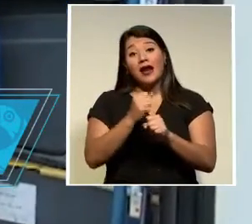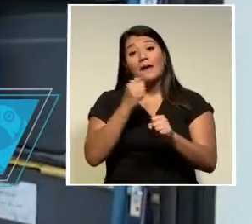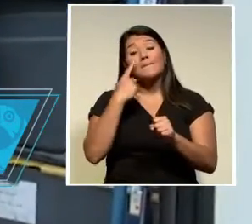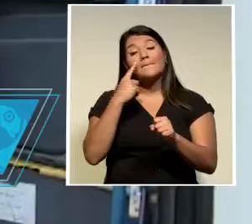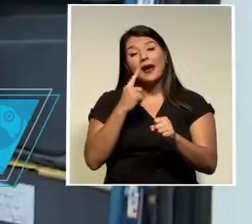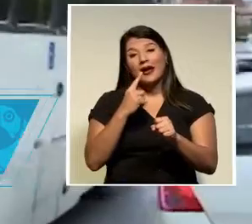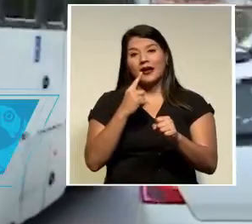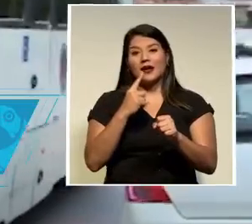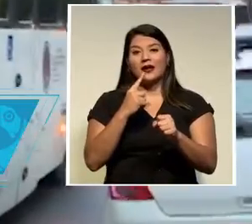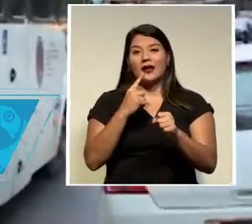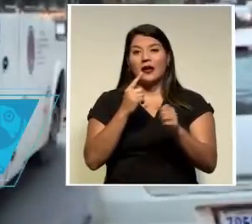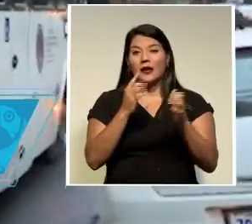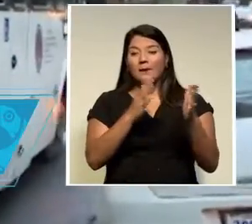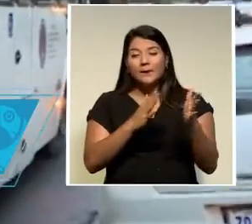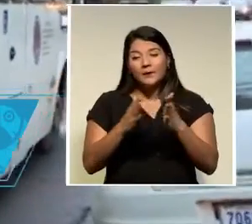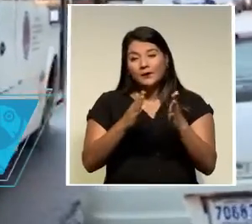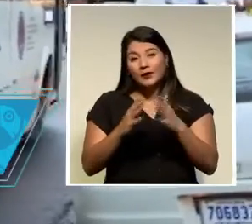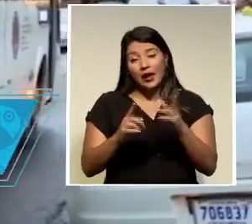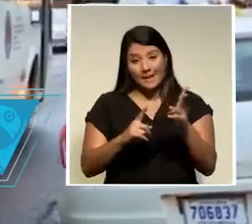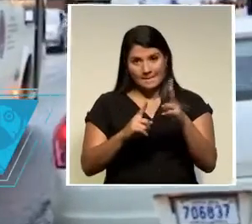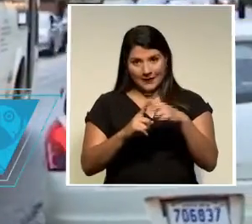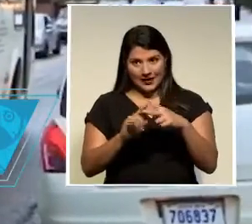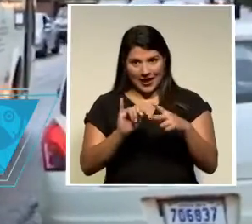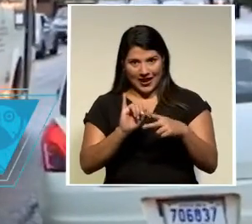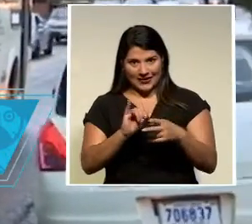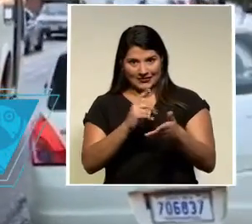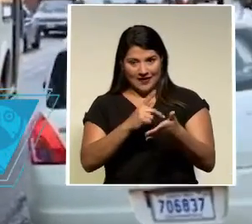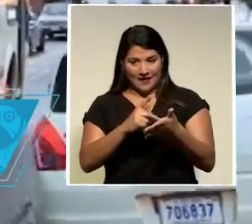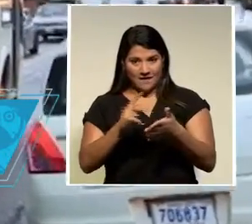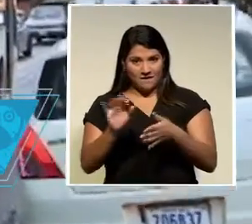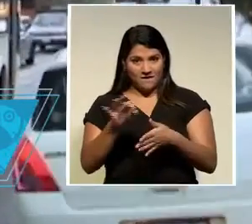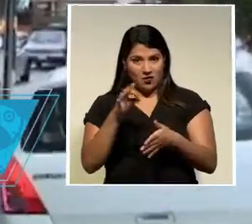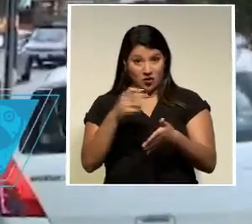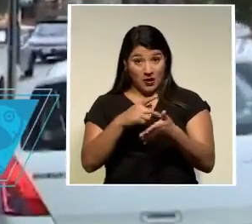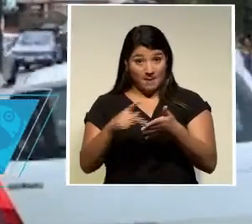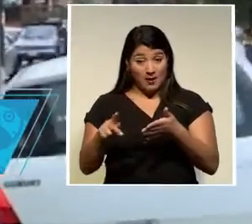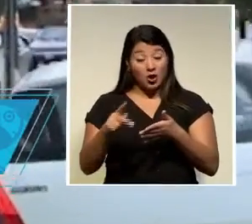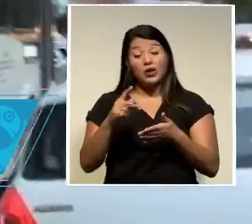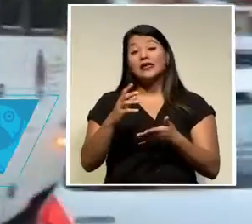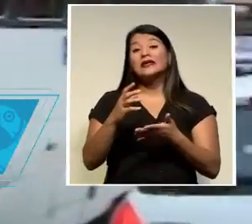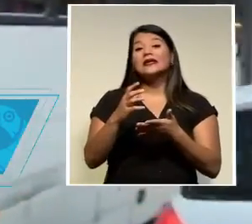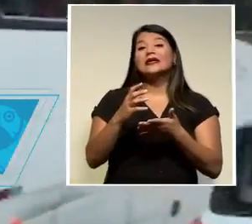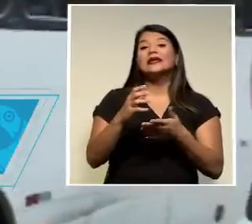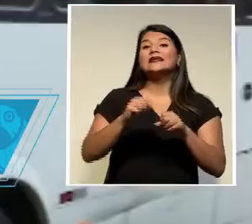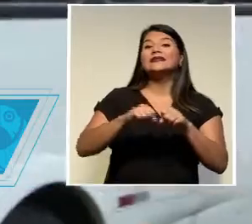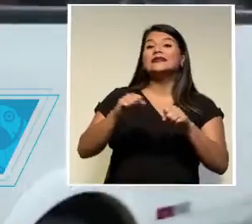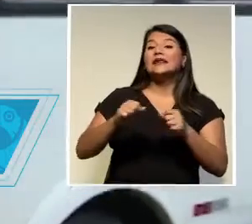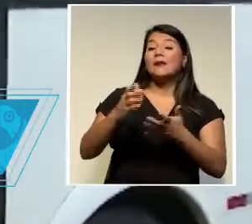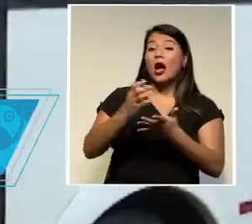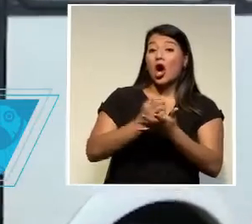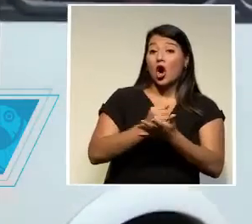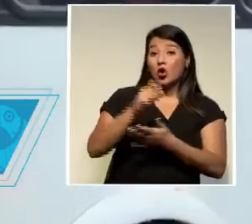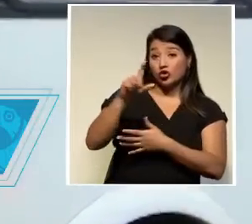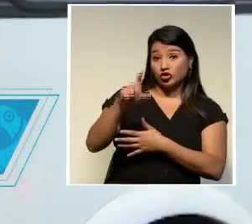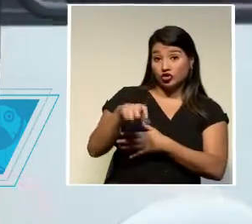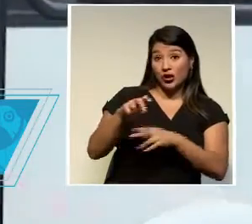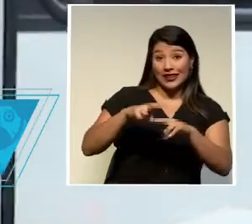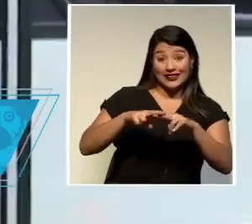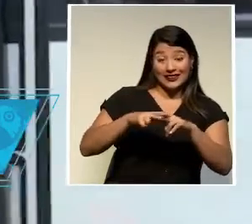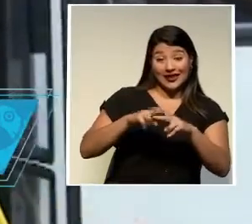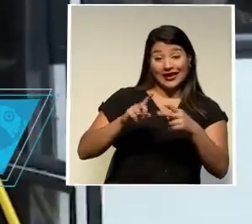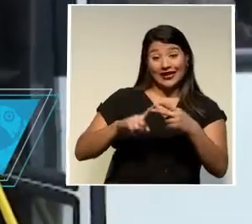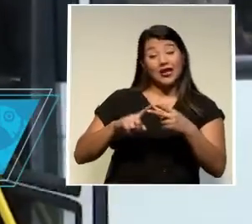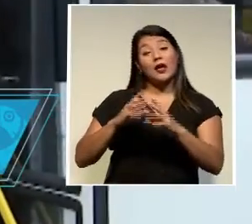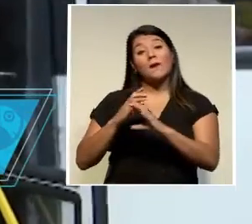estas opciones el sistema de cobro electrónico para trenes y buses conocido como SINPE